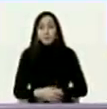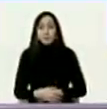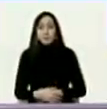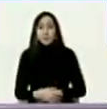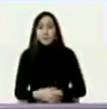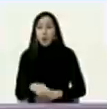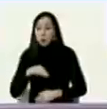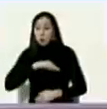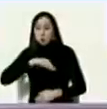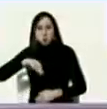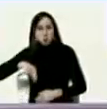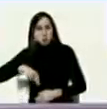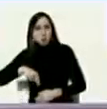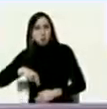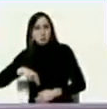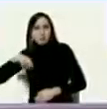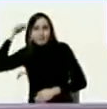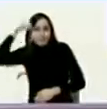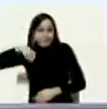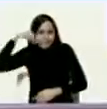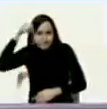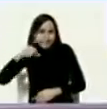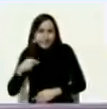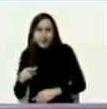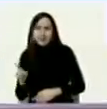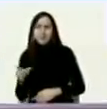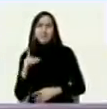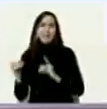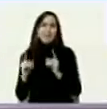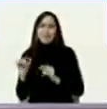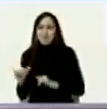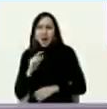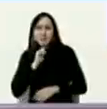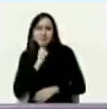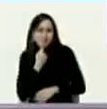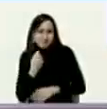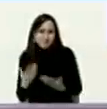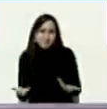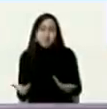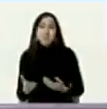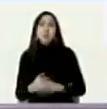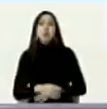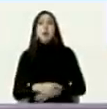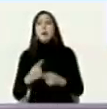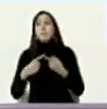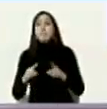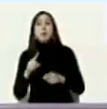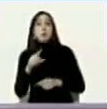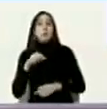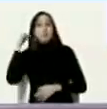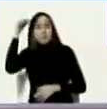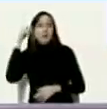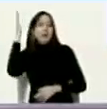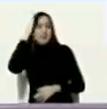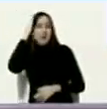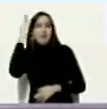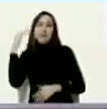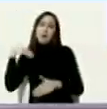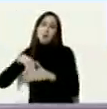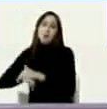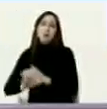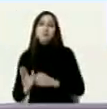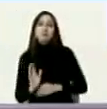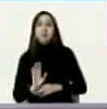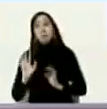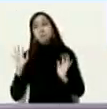nosotros porque no grabamos esas conversaciones pero seguro ellas si las grabaron porque ellos tienen esa costumbre de grabar las conversaciones algún día